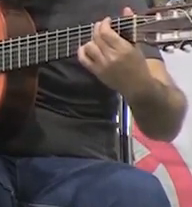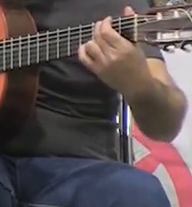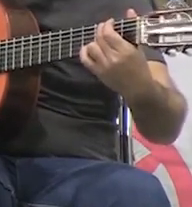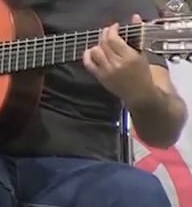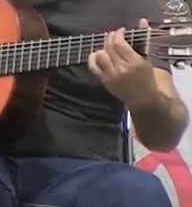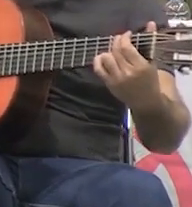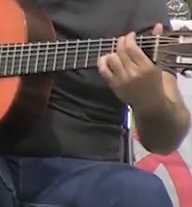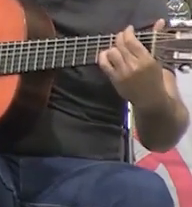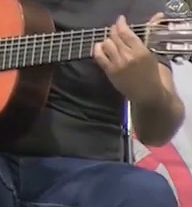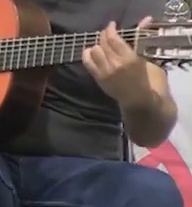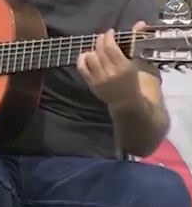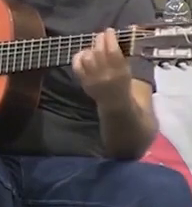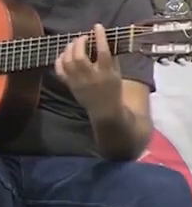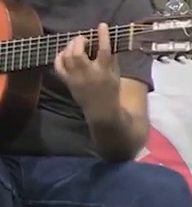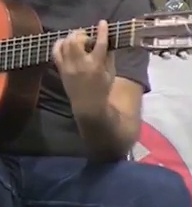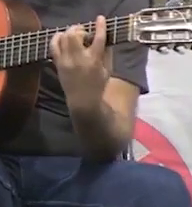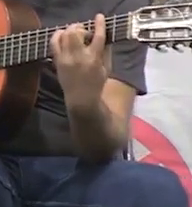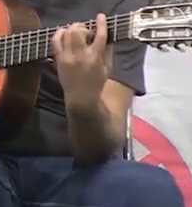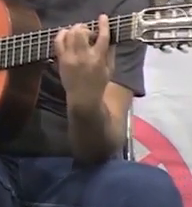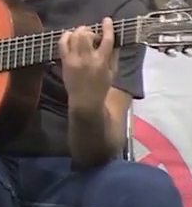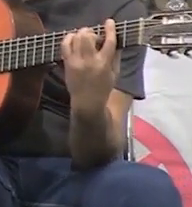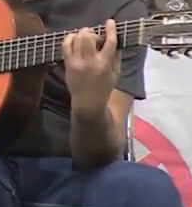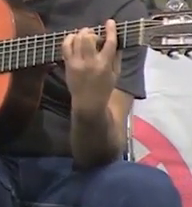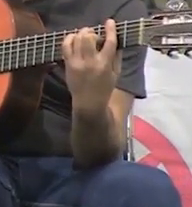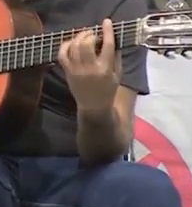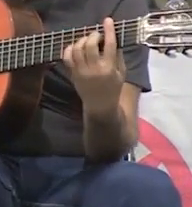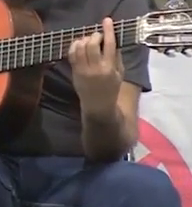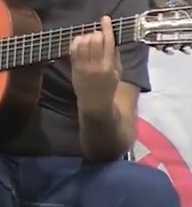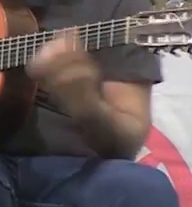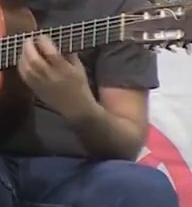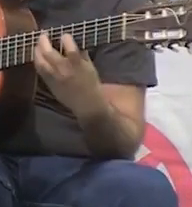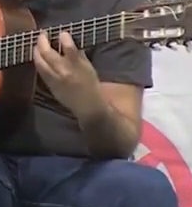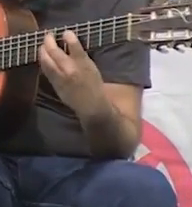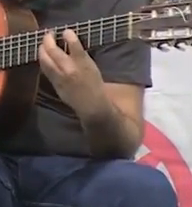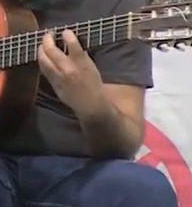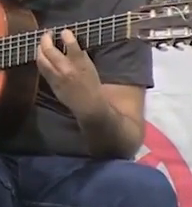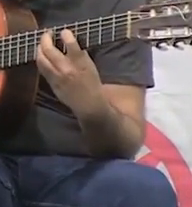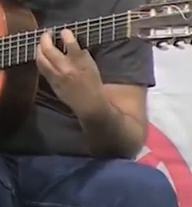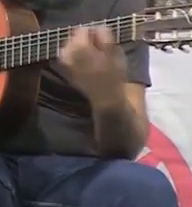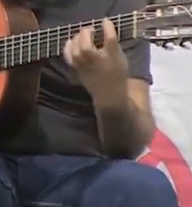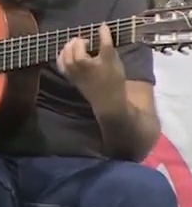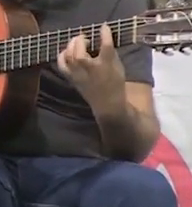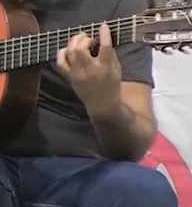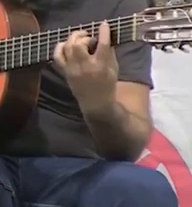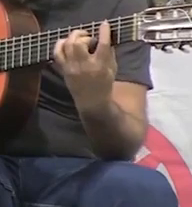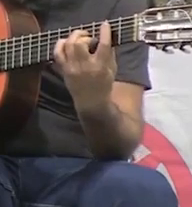Malavivei, jazamen romensa